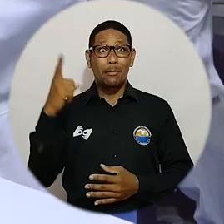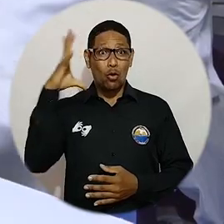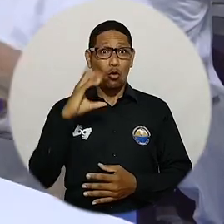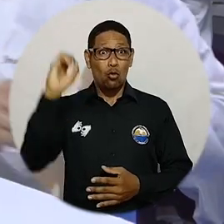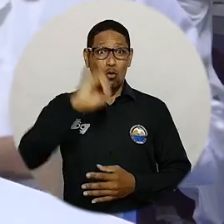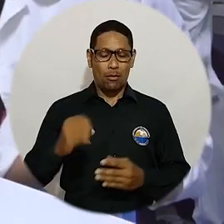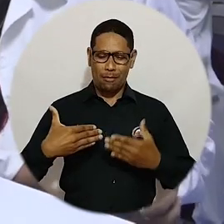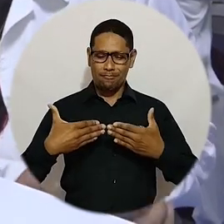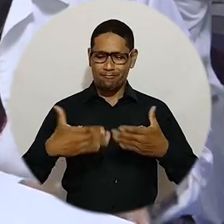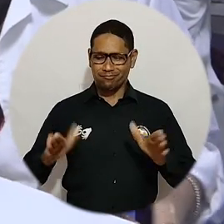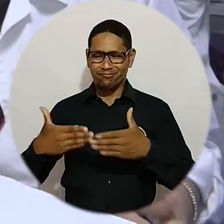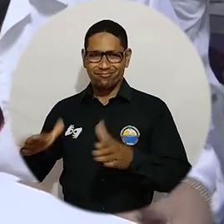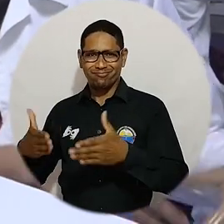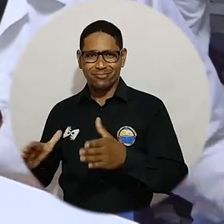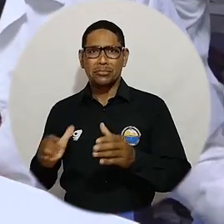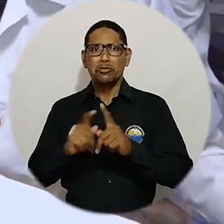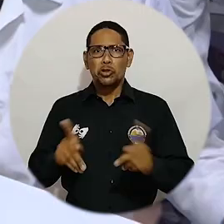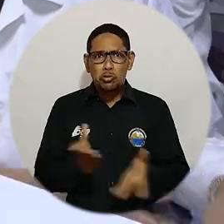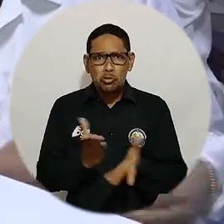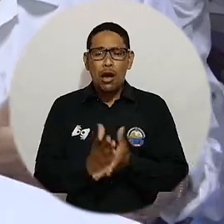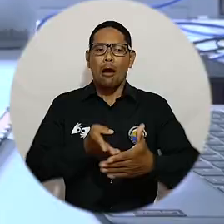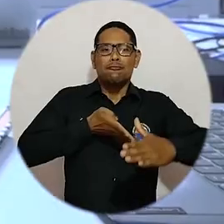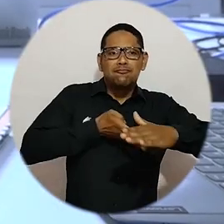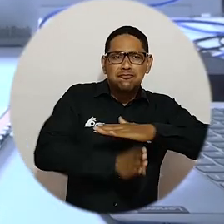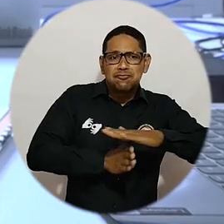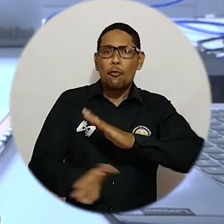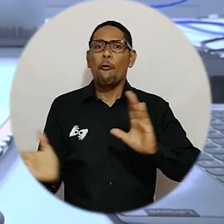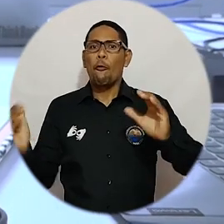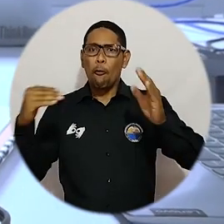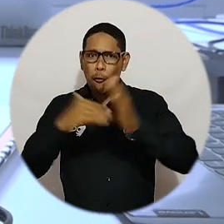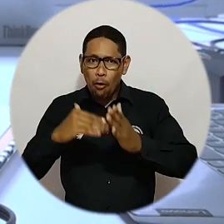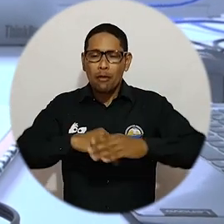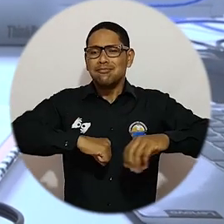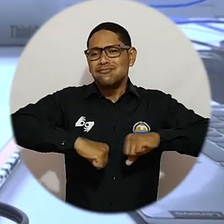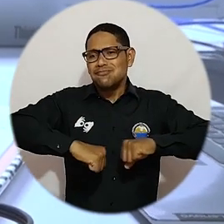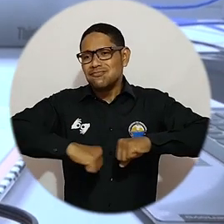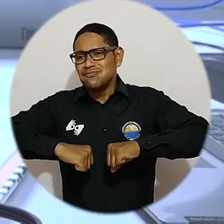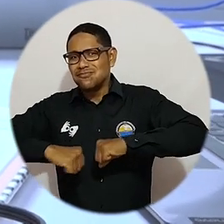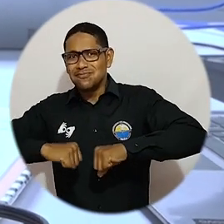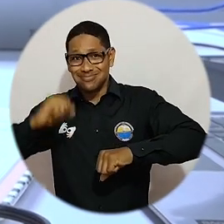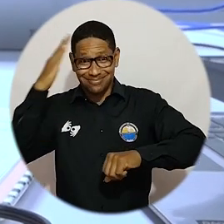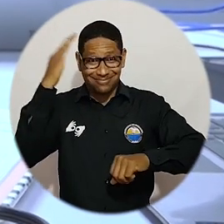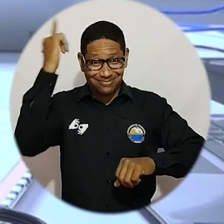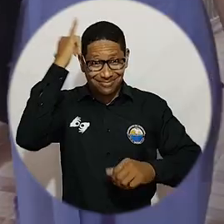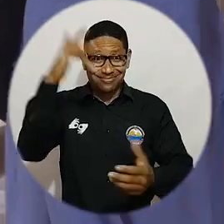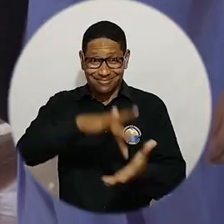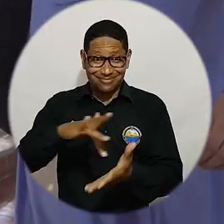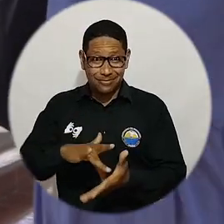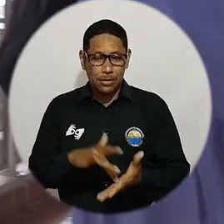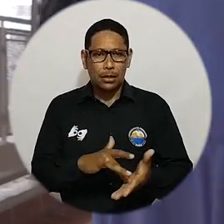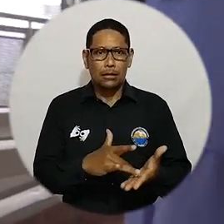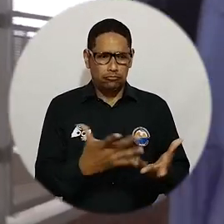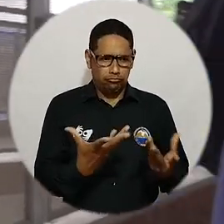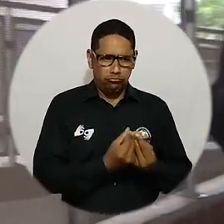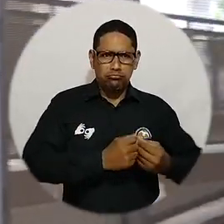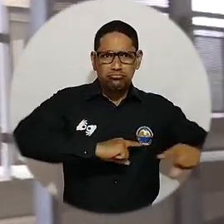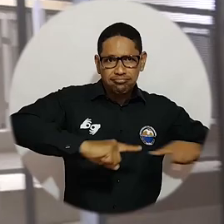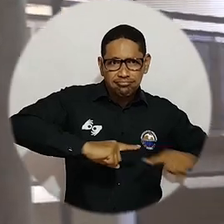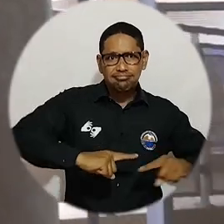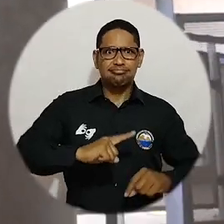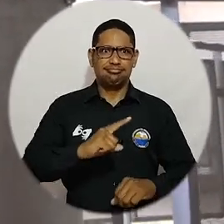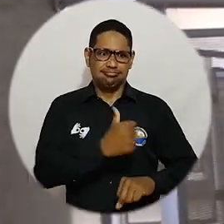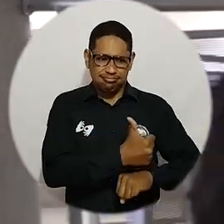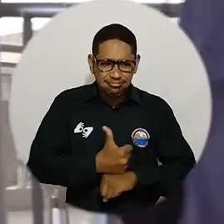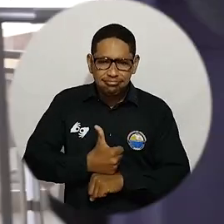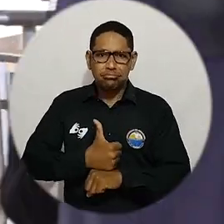aulas abrieron sus puertas para permitirles a los estudiantes retornar a las actividades académicas presenciales. Directivos y docentes también se